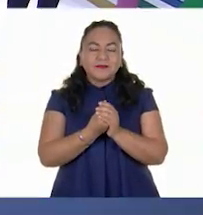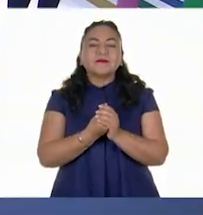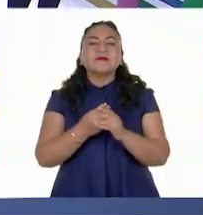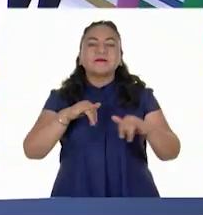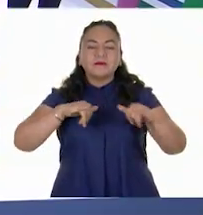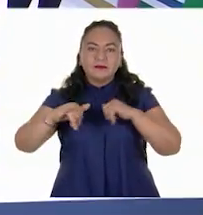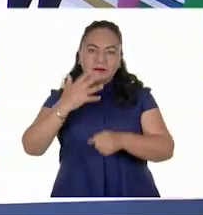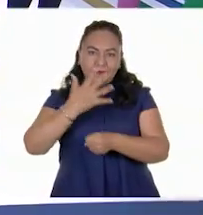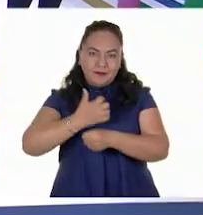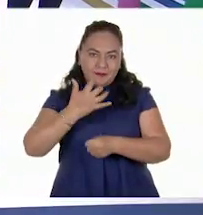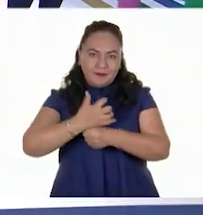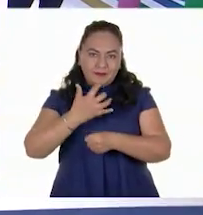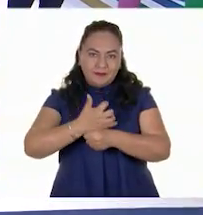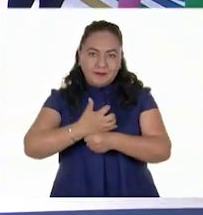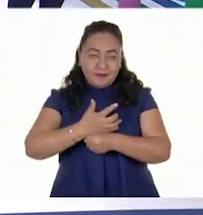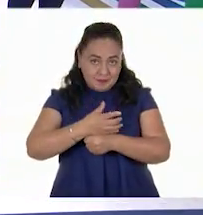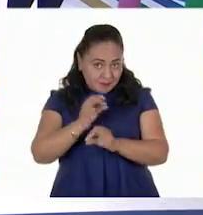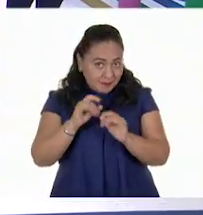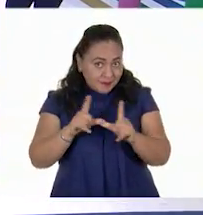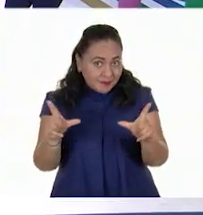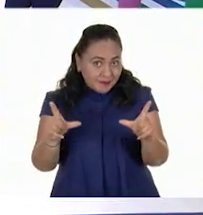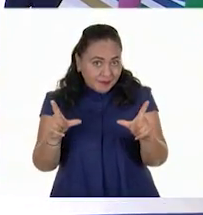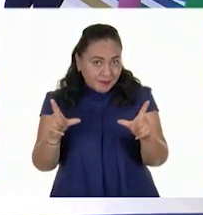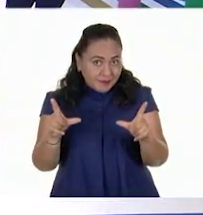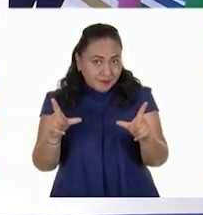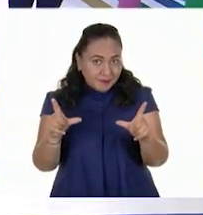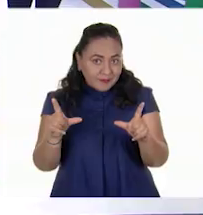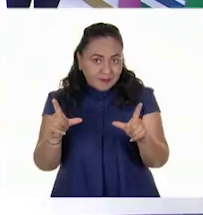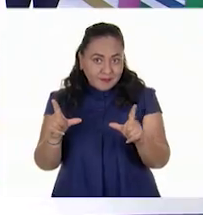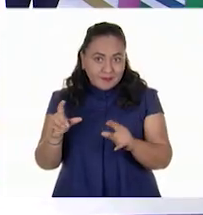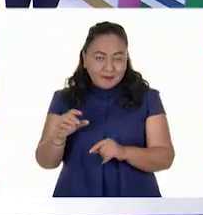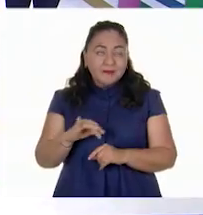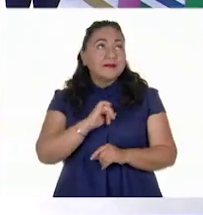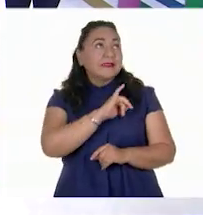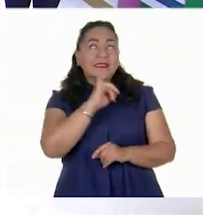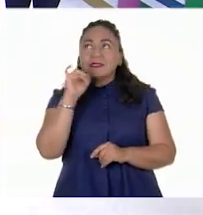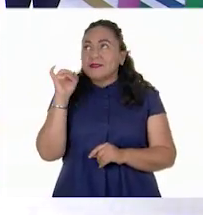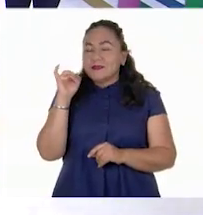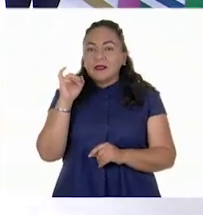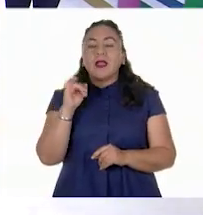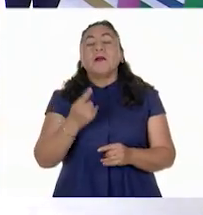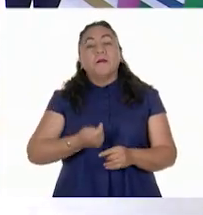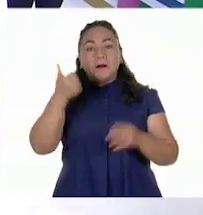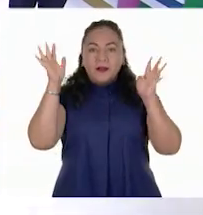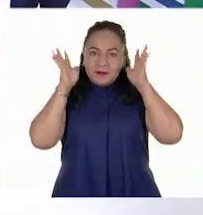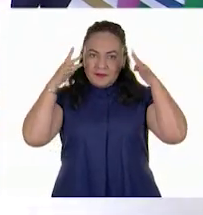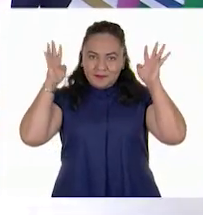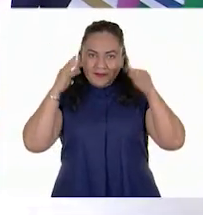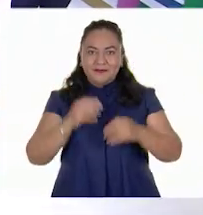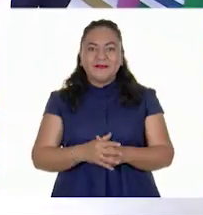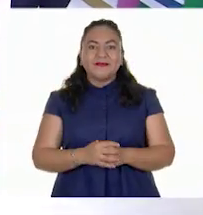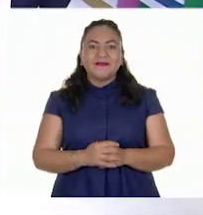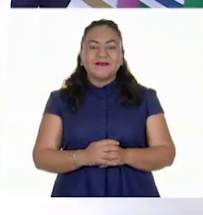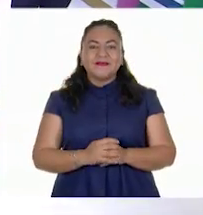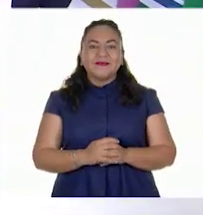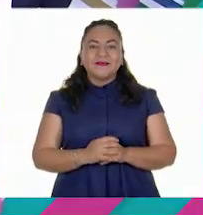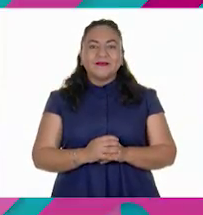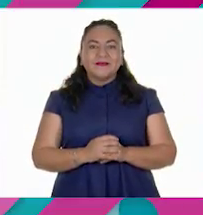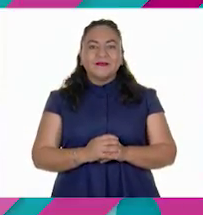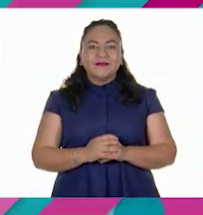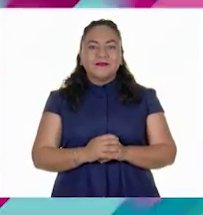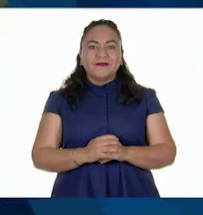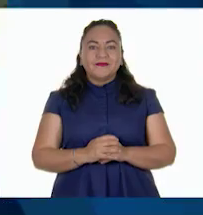Quinto Grado. ¿Están listos? Sí. Pero antes, vamos con Ajo Listo. ¡Ajo Listo!